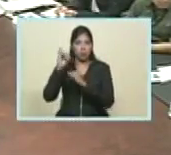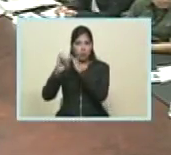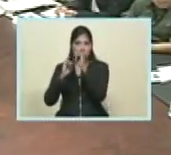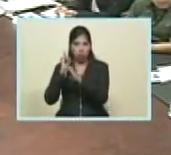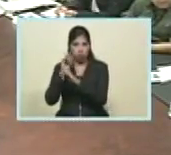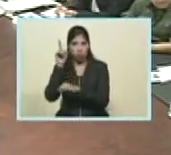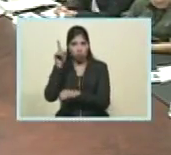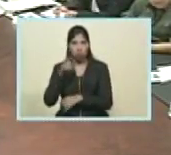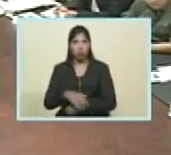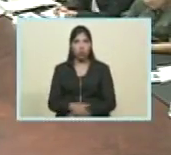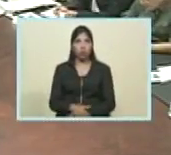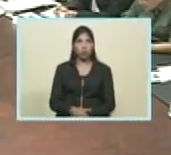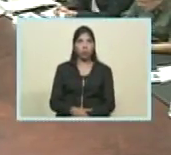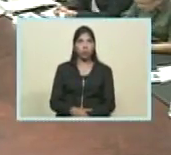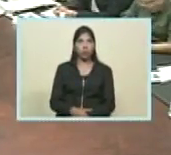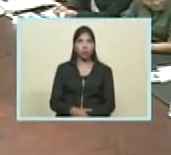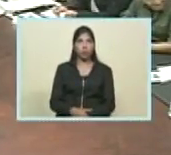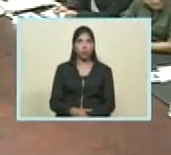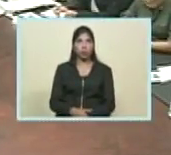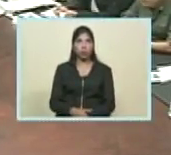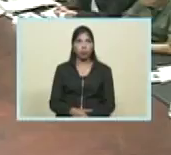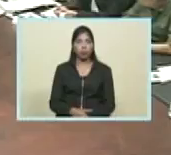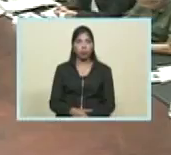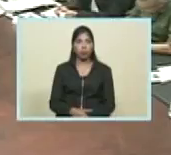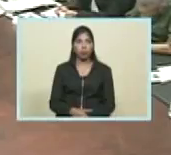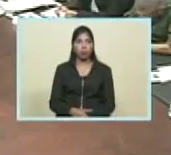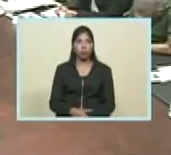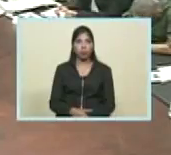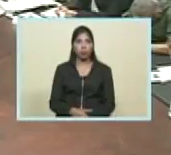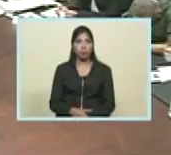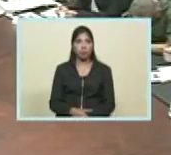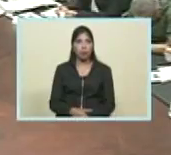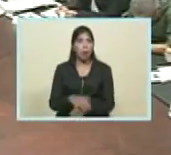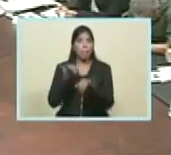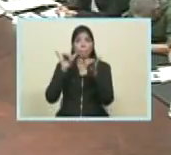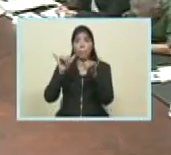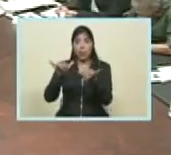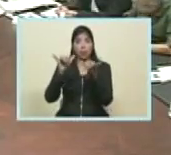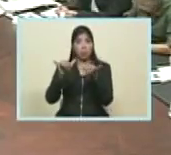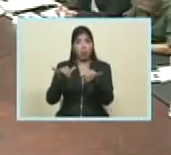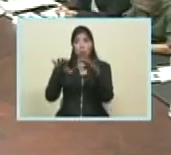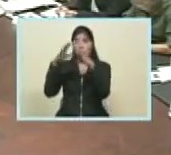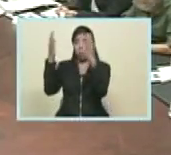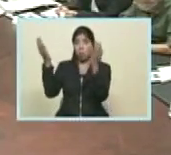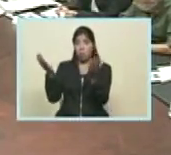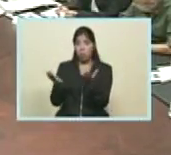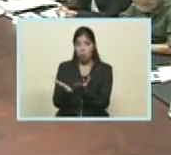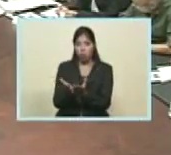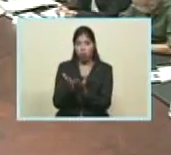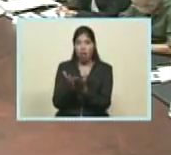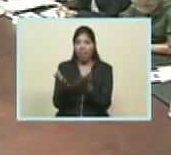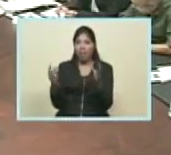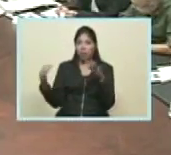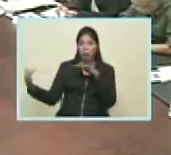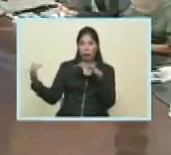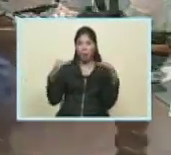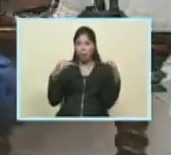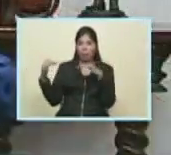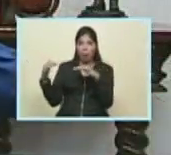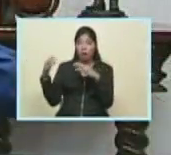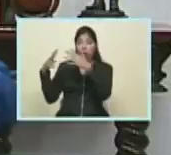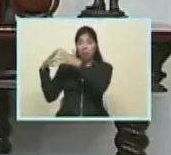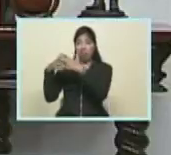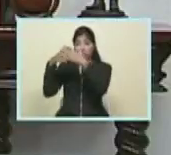¿verdad? ¿Verdad? Así mismo en el mundo, cuando ven el combate y la agresión del